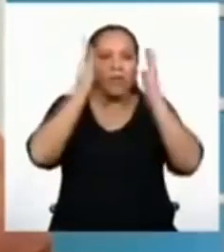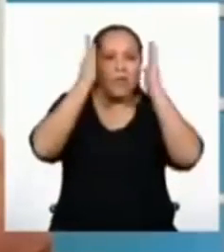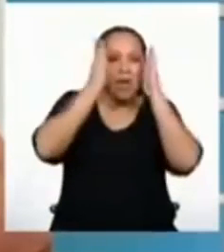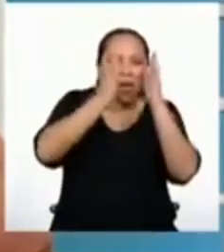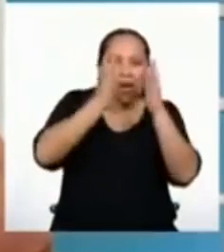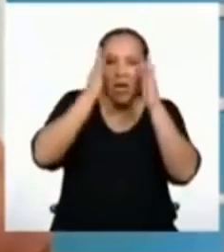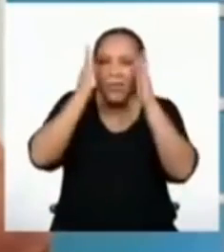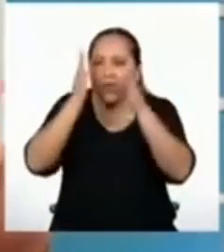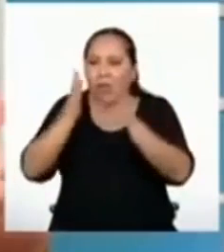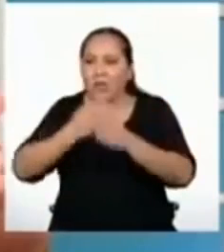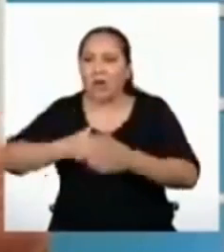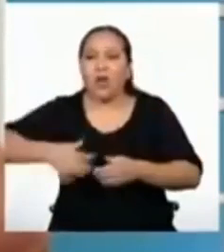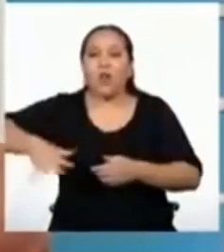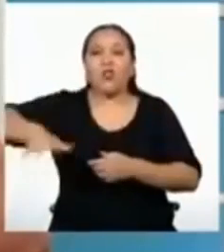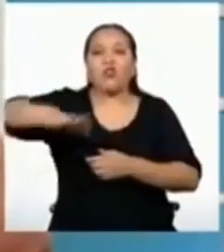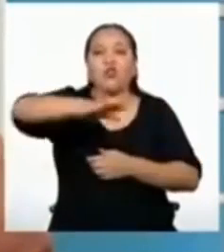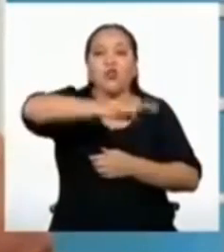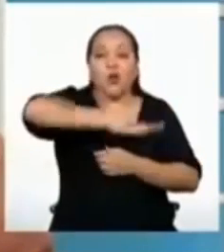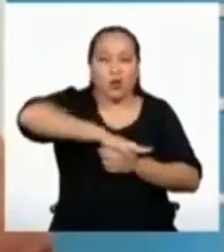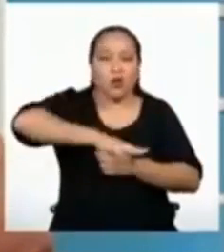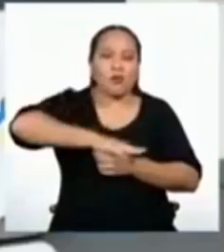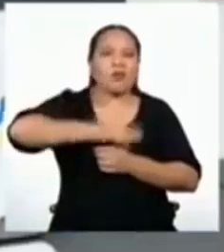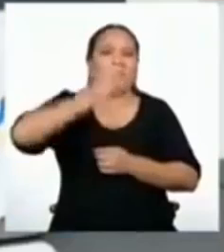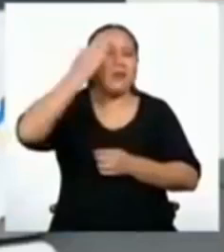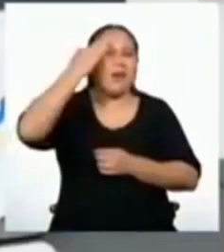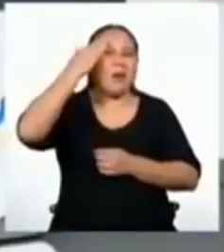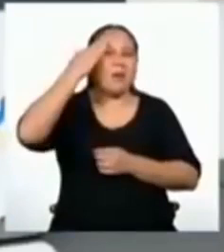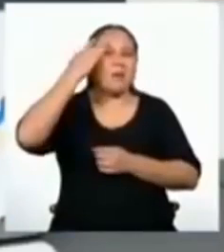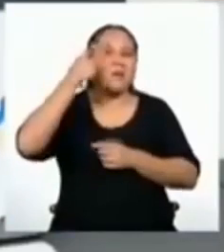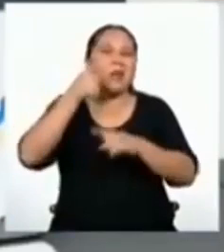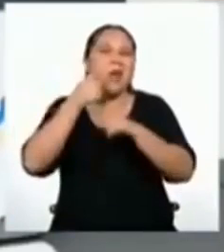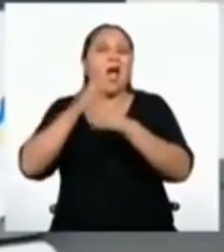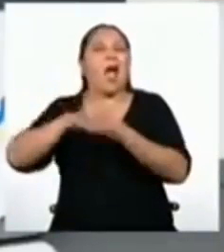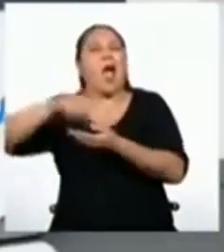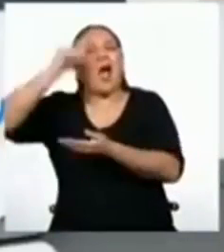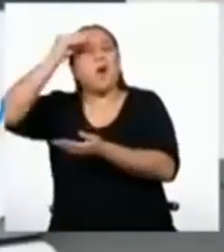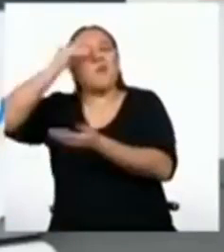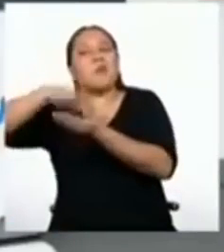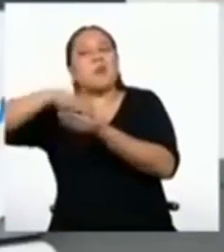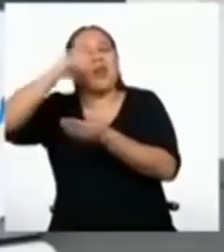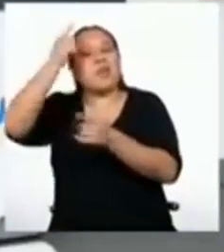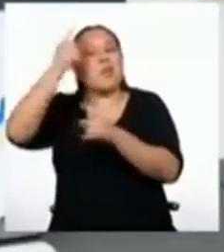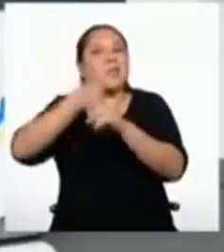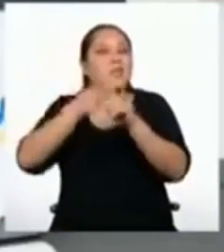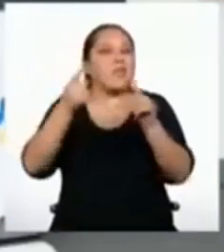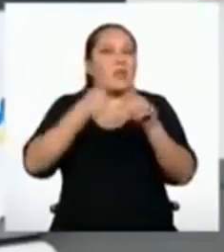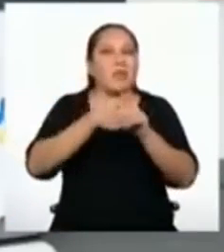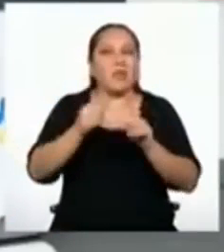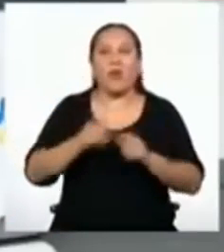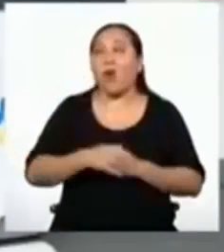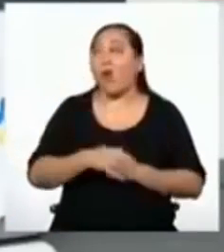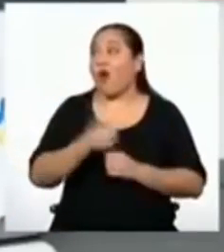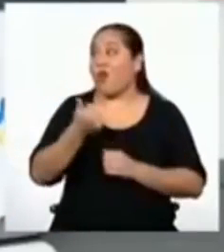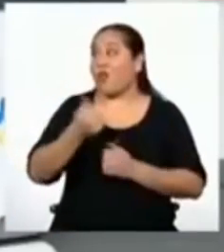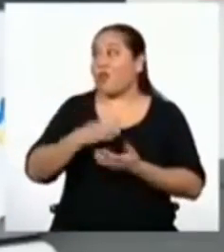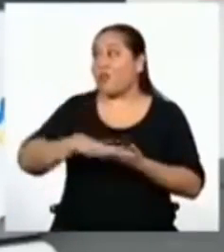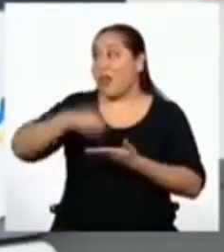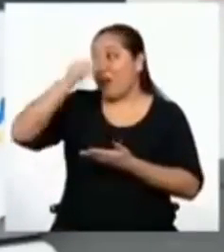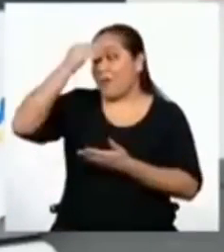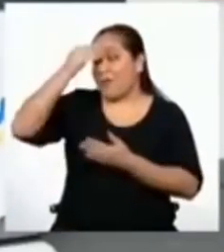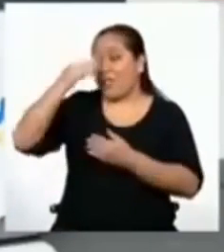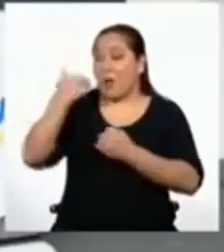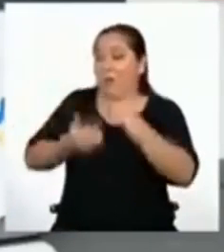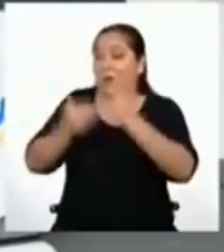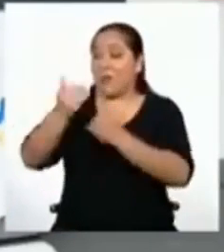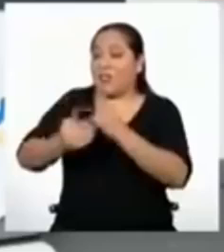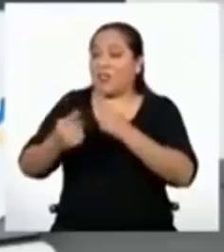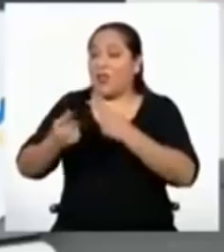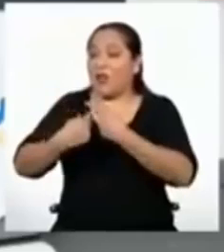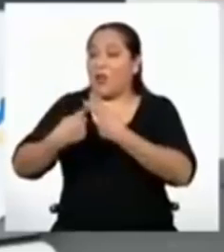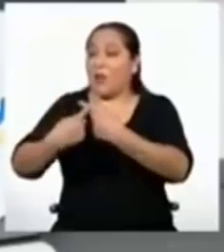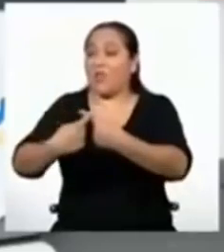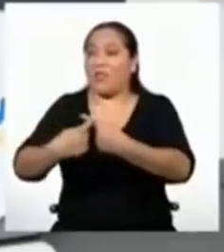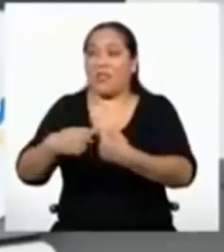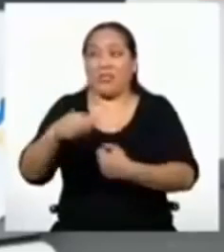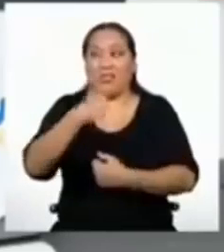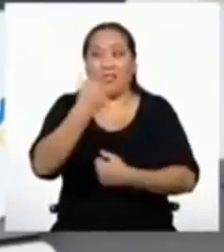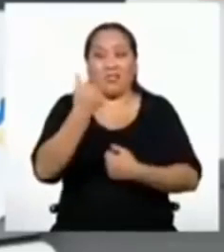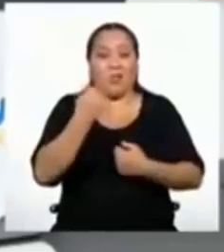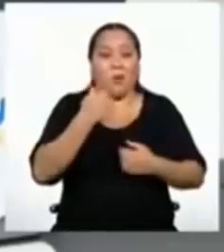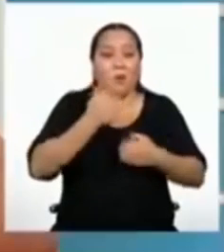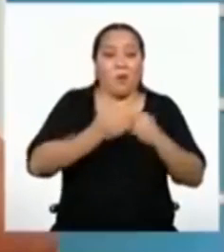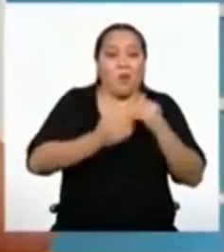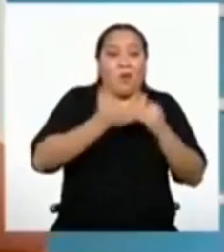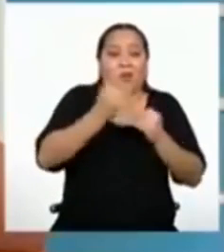y todas aprendan a un ritmo distinto. Algunos a un ritmo de progresión geométrica y otros a un ritmo de progresión